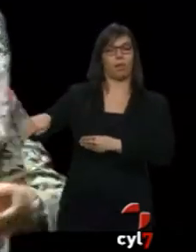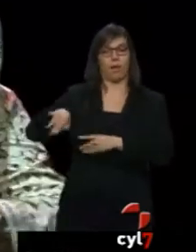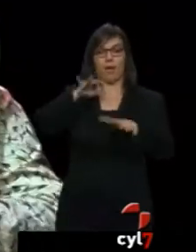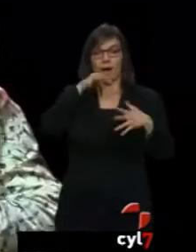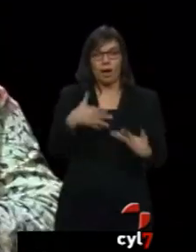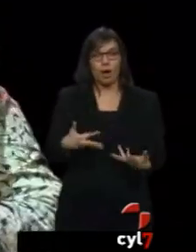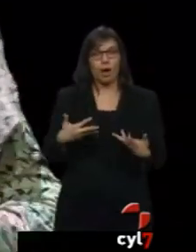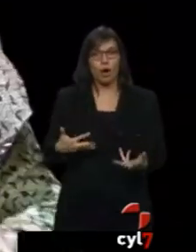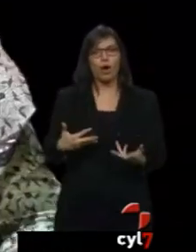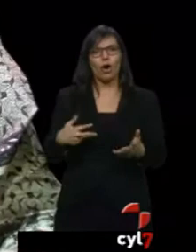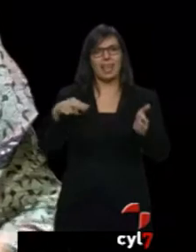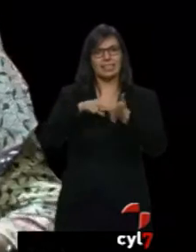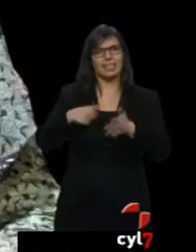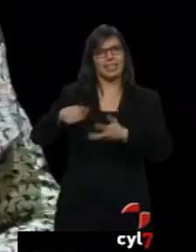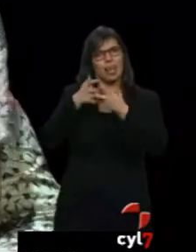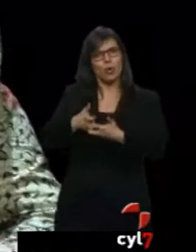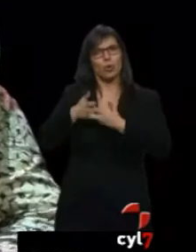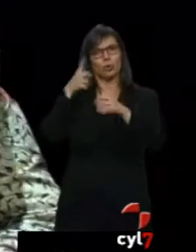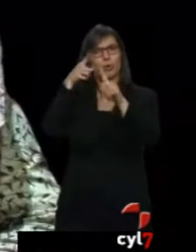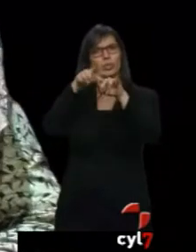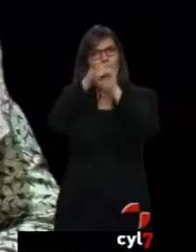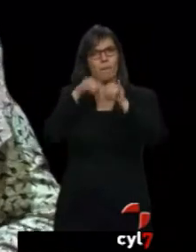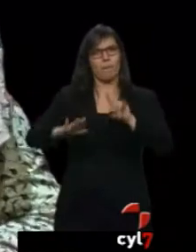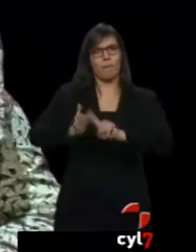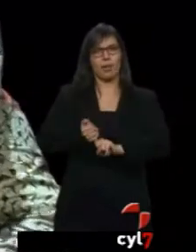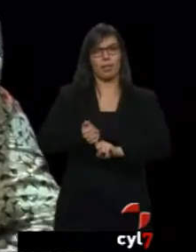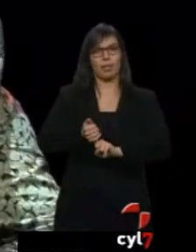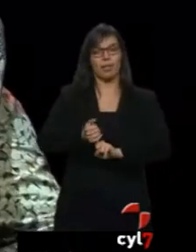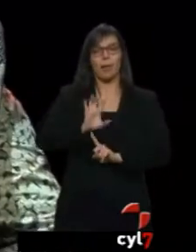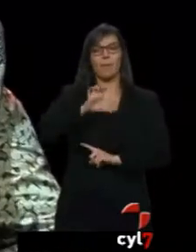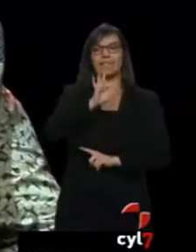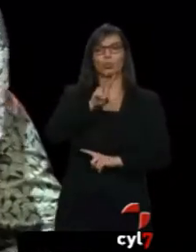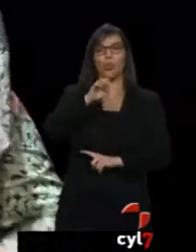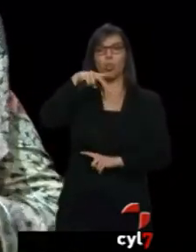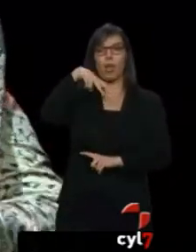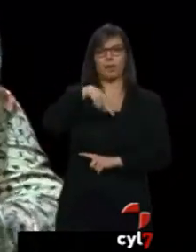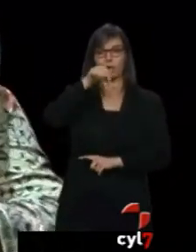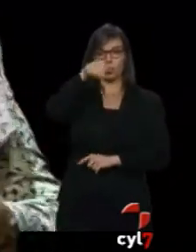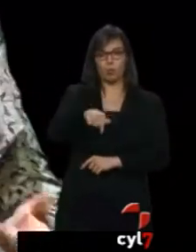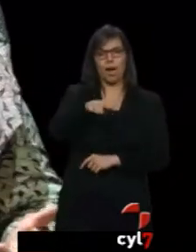luchando por la paz. En Sudán del Sur hay mujeres que están defendiendo la paz.